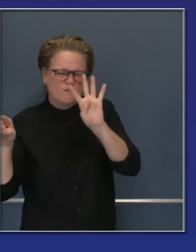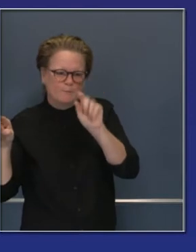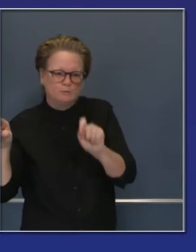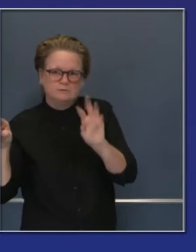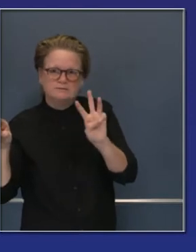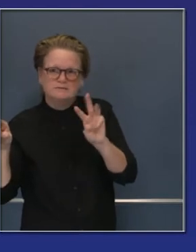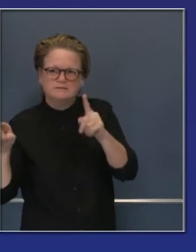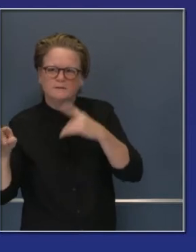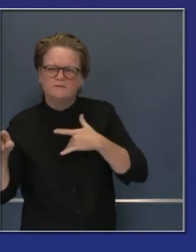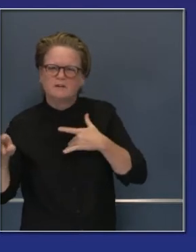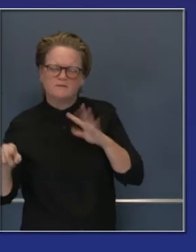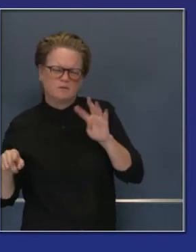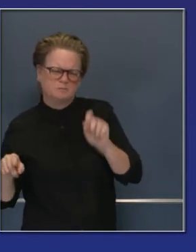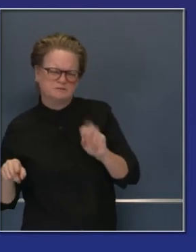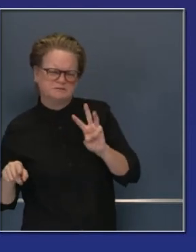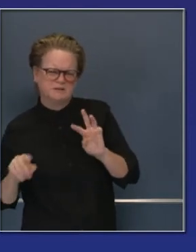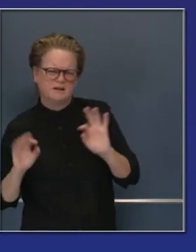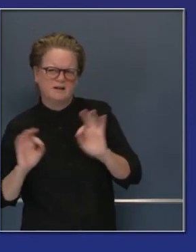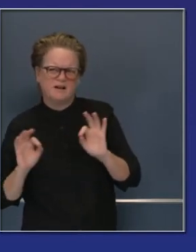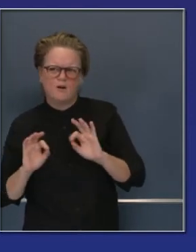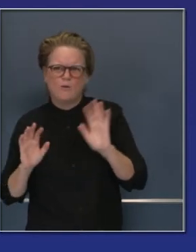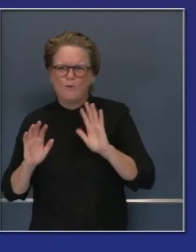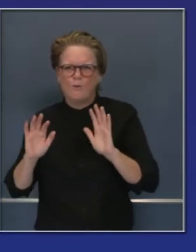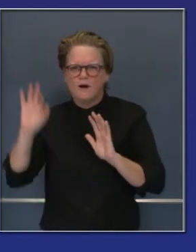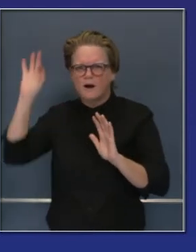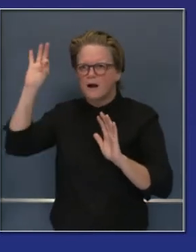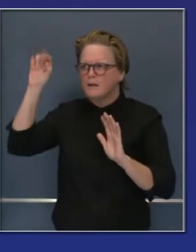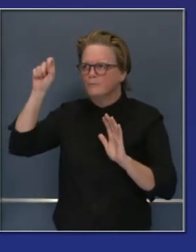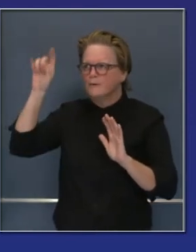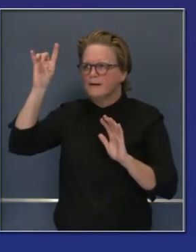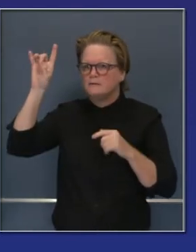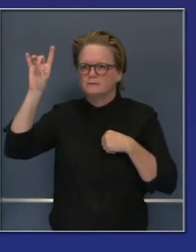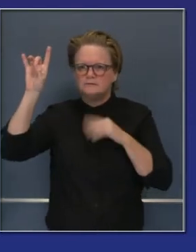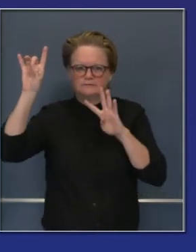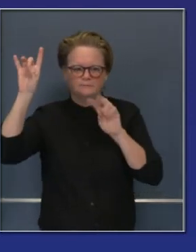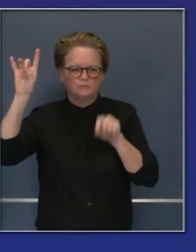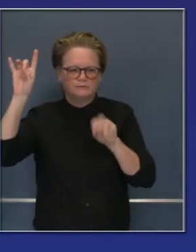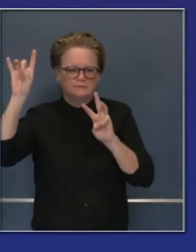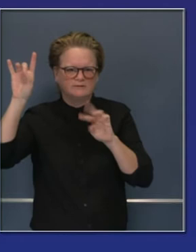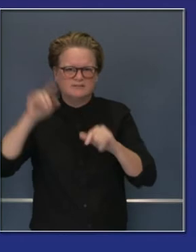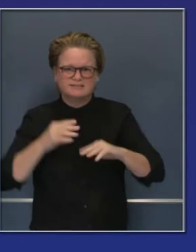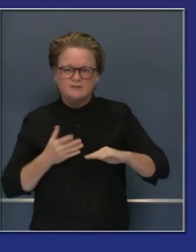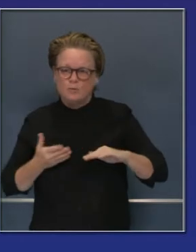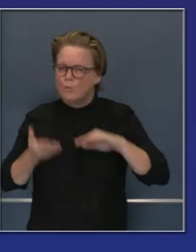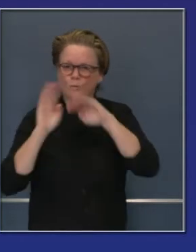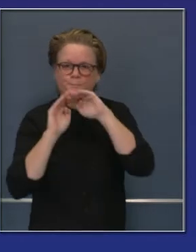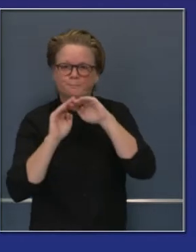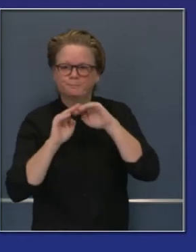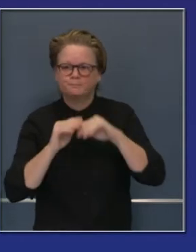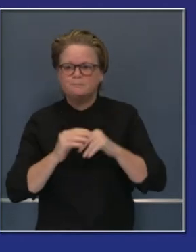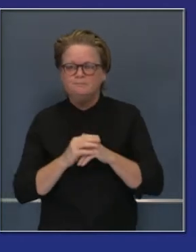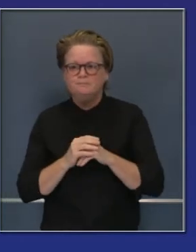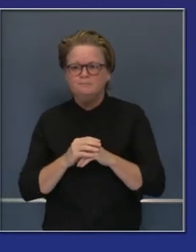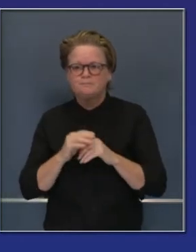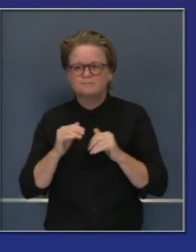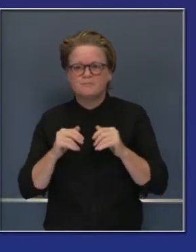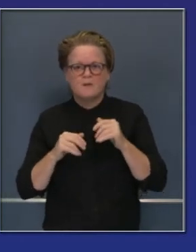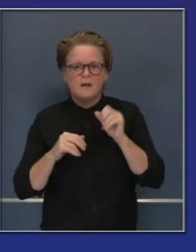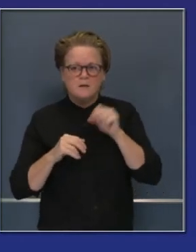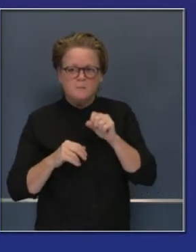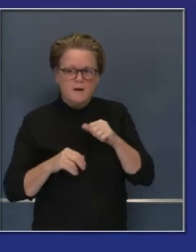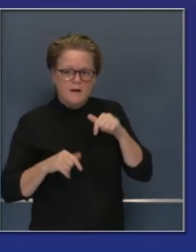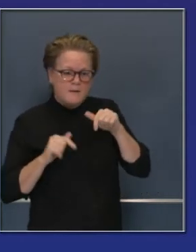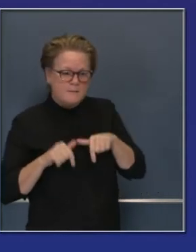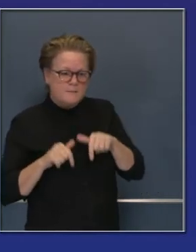llevar por esto. El índice de aumento de casos es alarmante, realmente. Sin embargo,